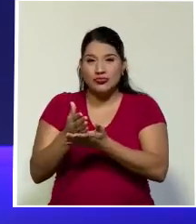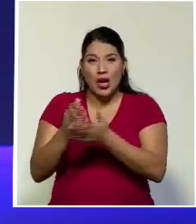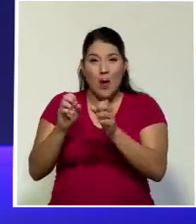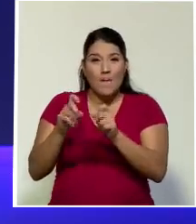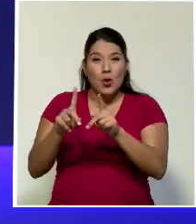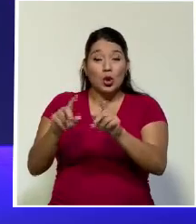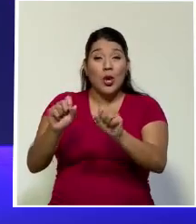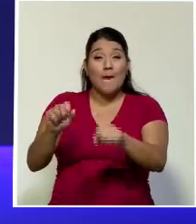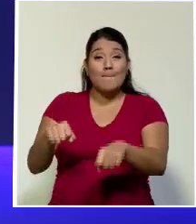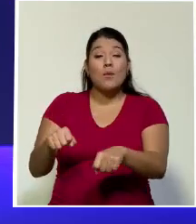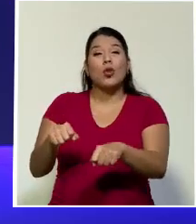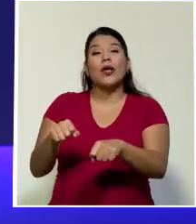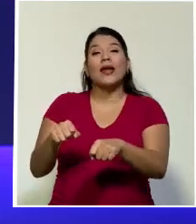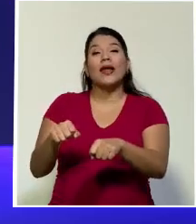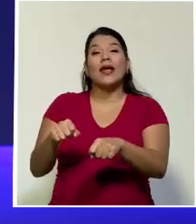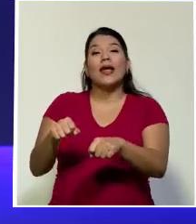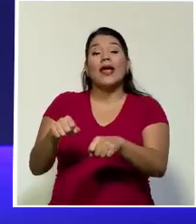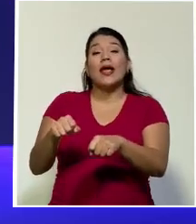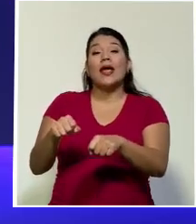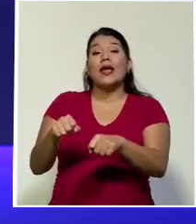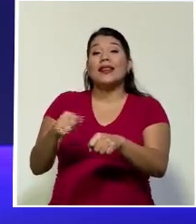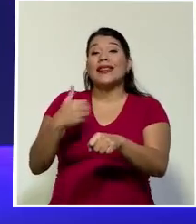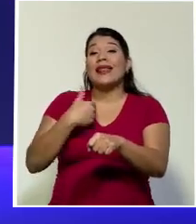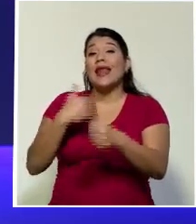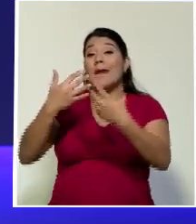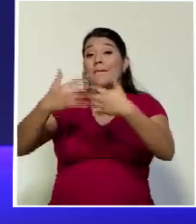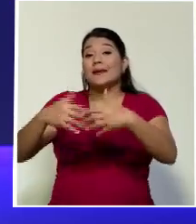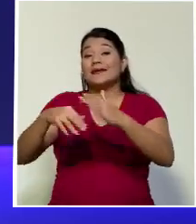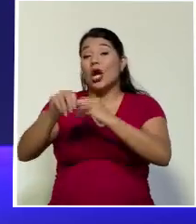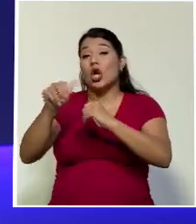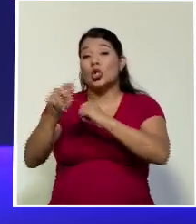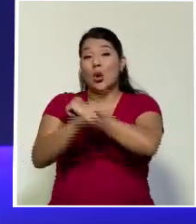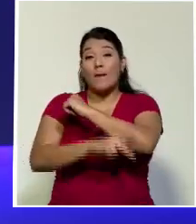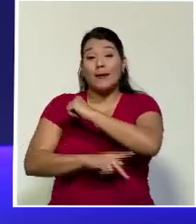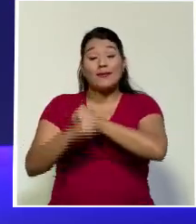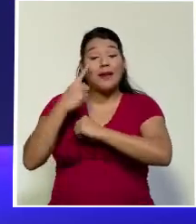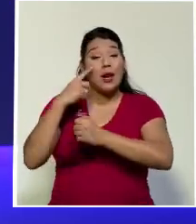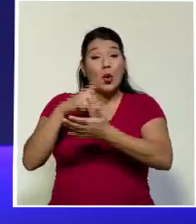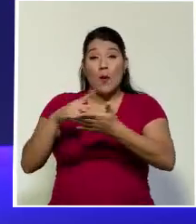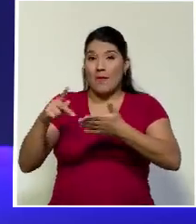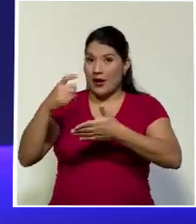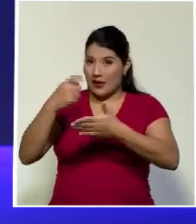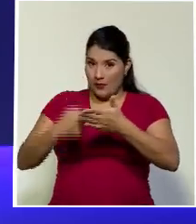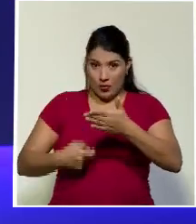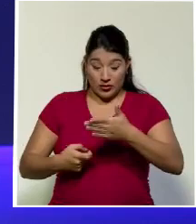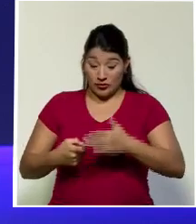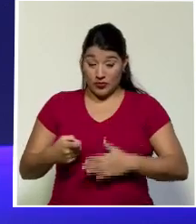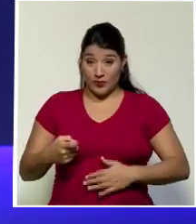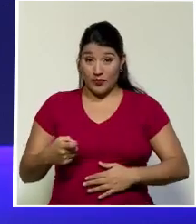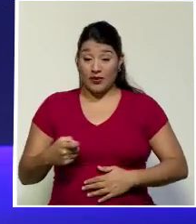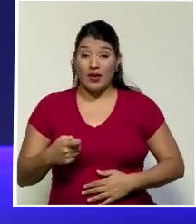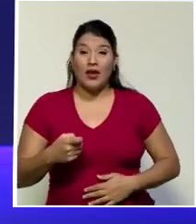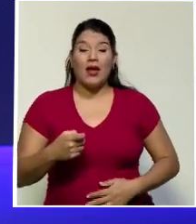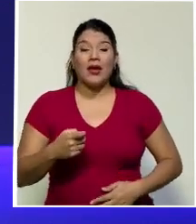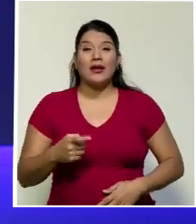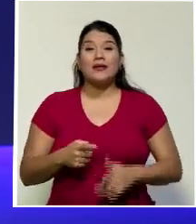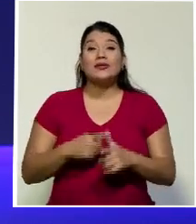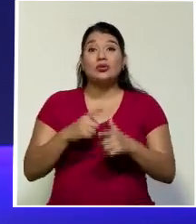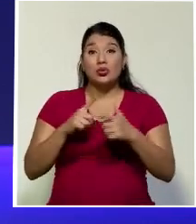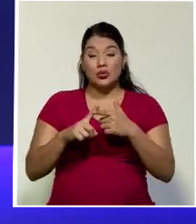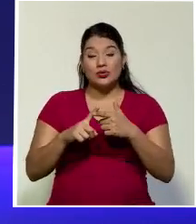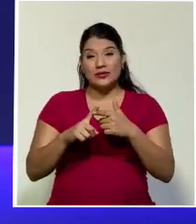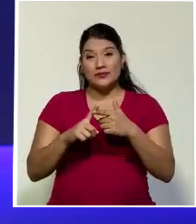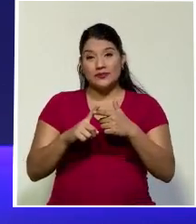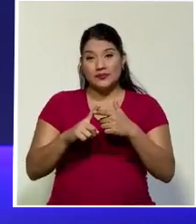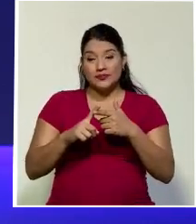renta global dual va a generar alrededor del 0,4 del PIB en recaudación? Sí, efectivamente lo va a recaudar. Una vez que